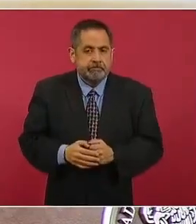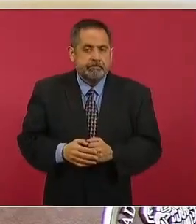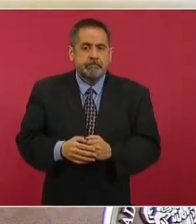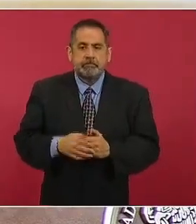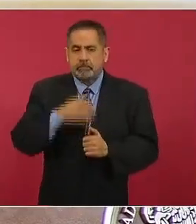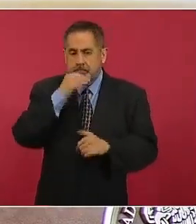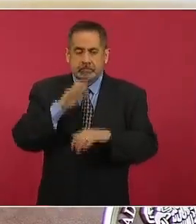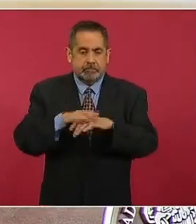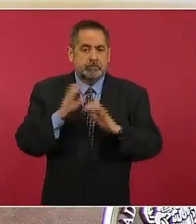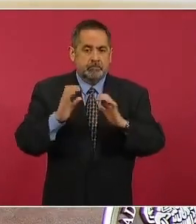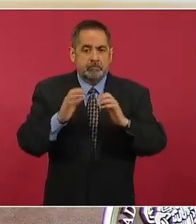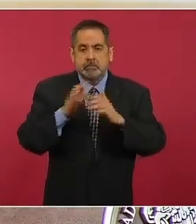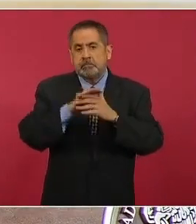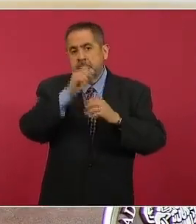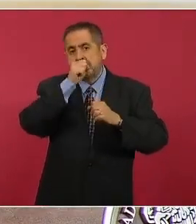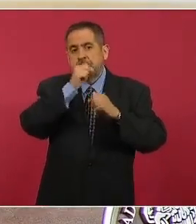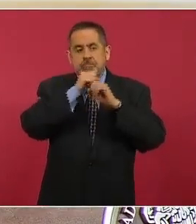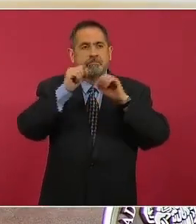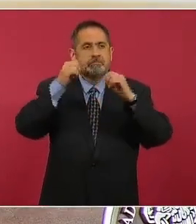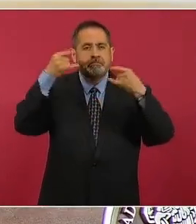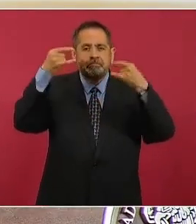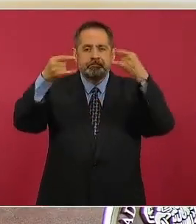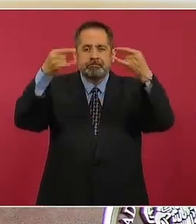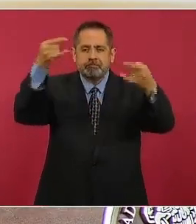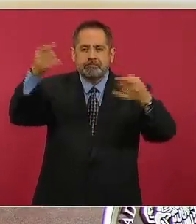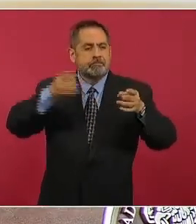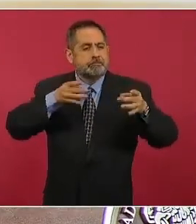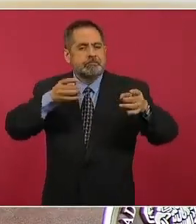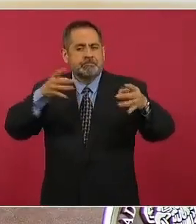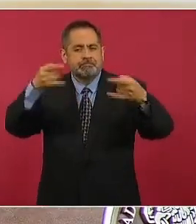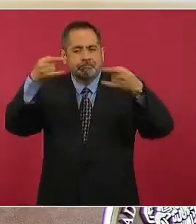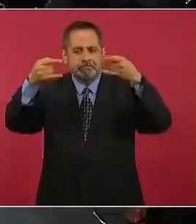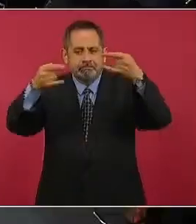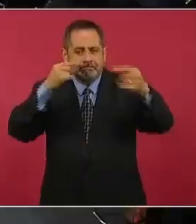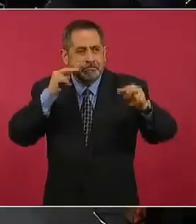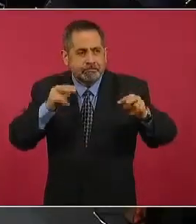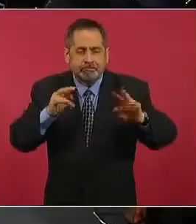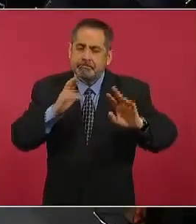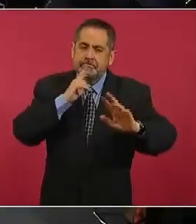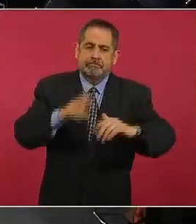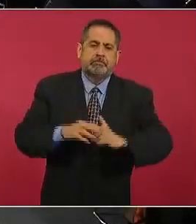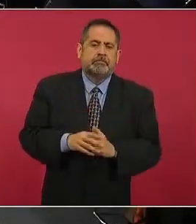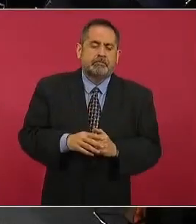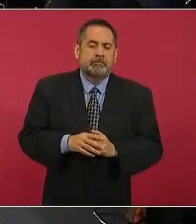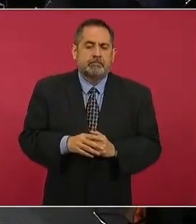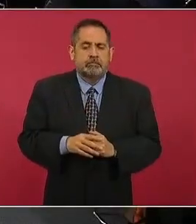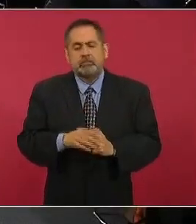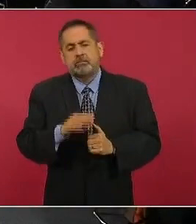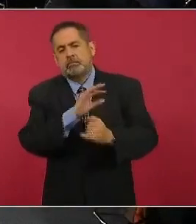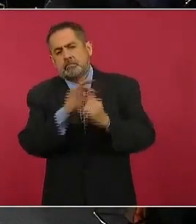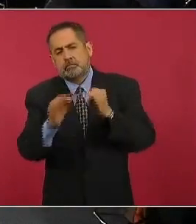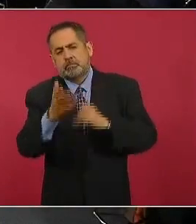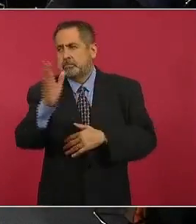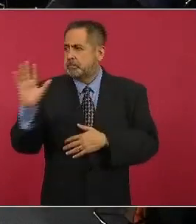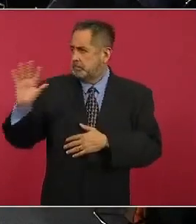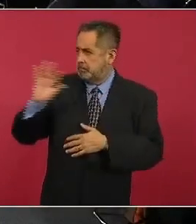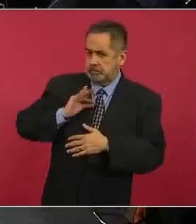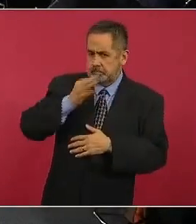tenga más cuidado con señalamientos y todo lo preventivo gracias y ya no más por último una petición ciudadana